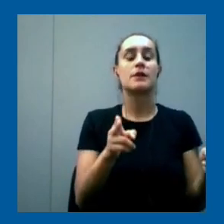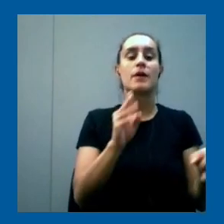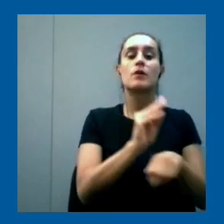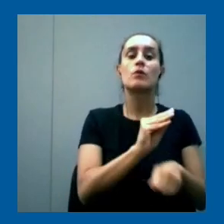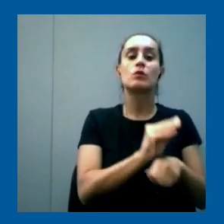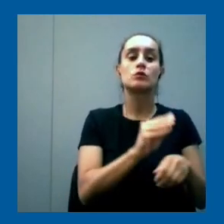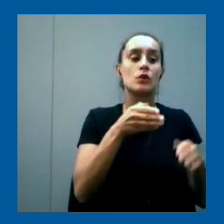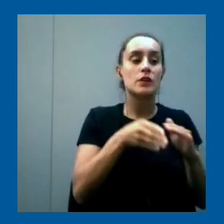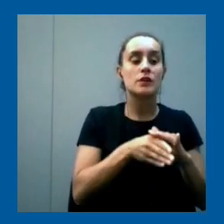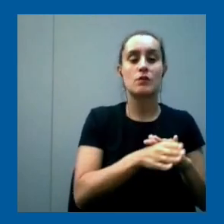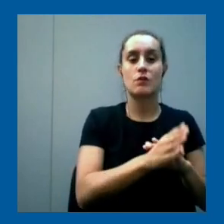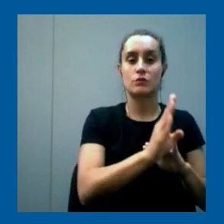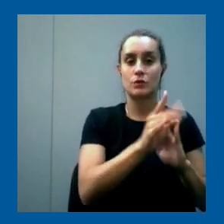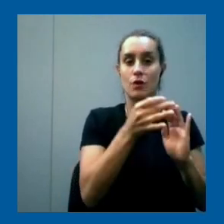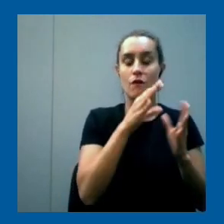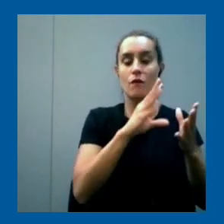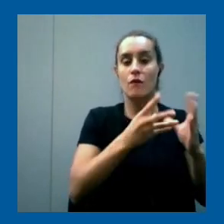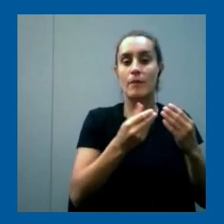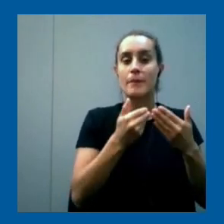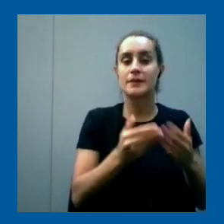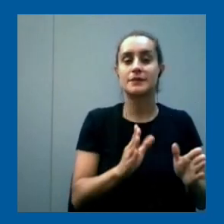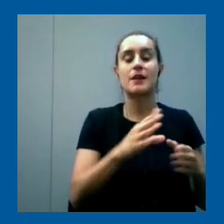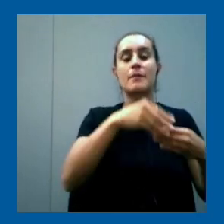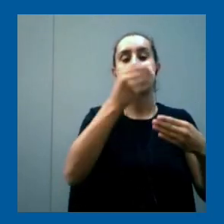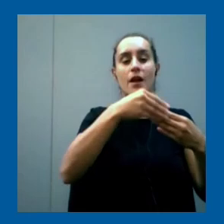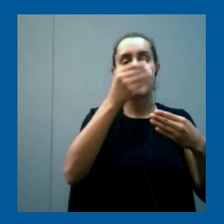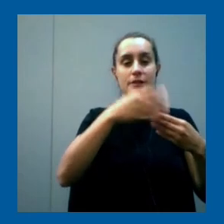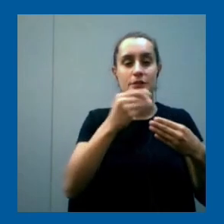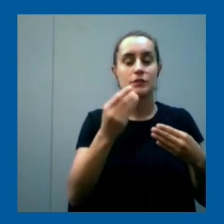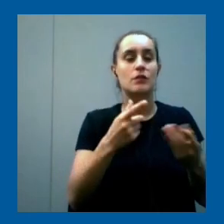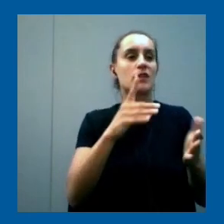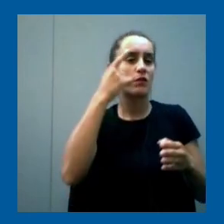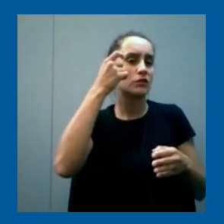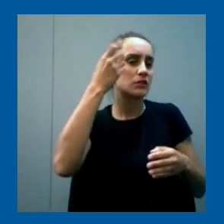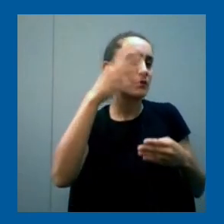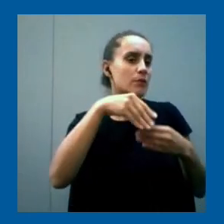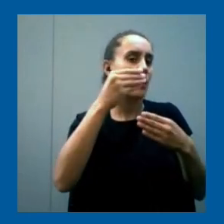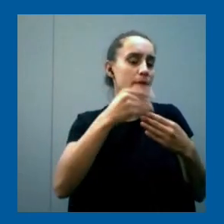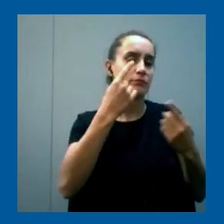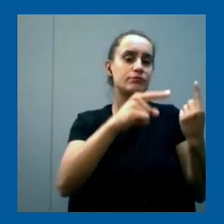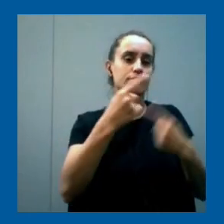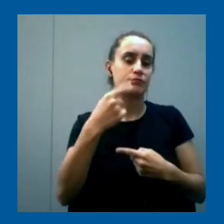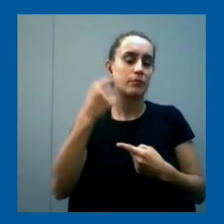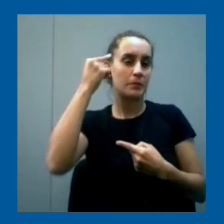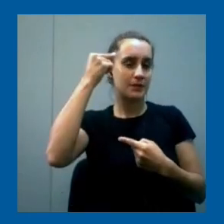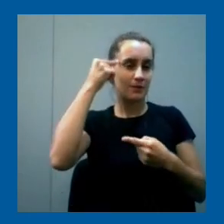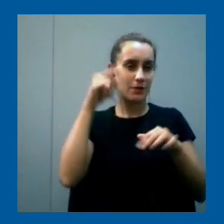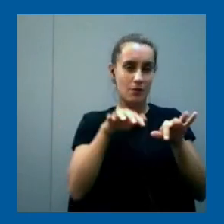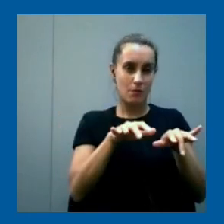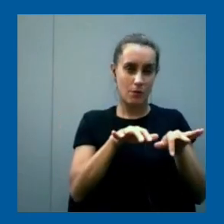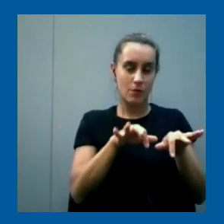hacemos introducción a la programación con fundamentos de programación, pensamiento computacional y comenzamos a trabajar las competencias transversales